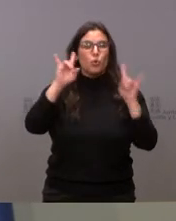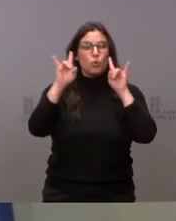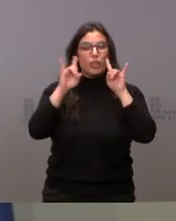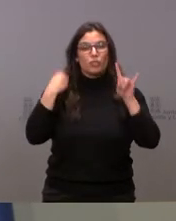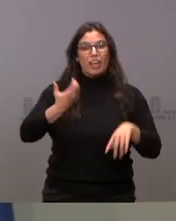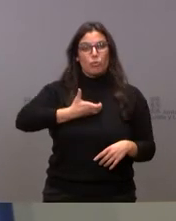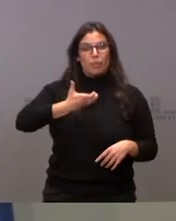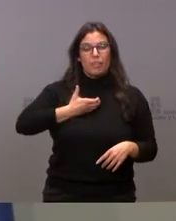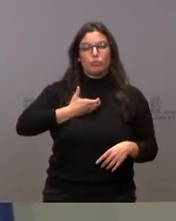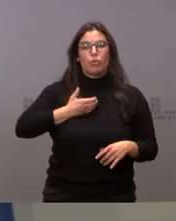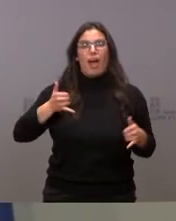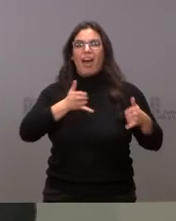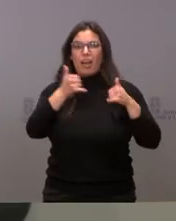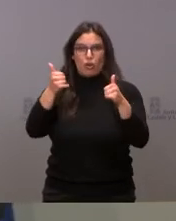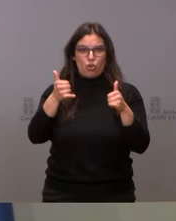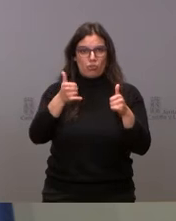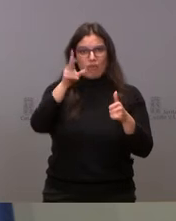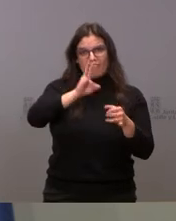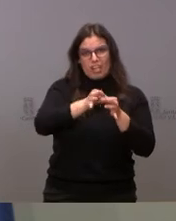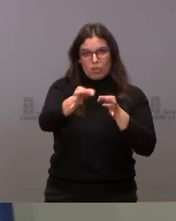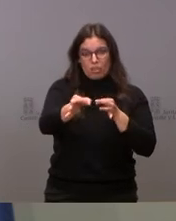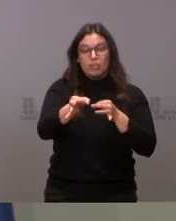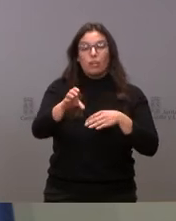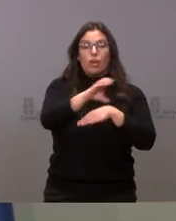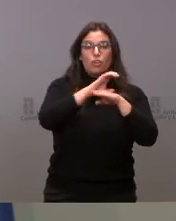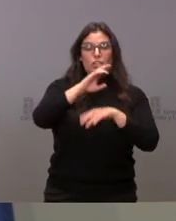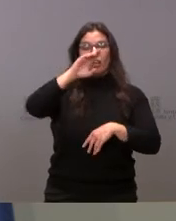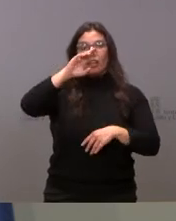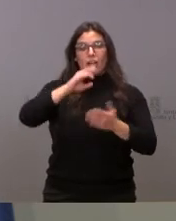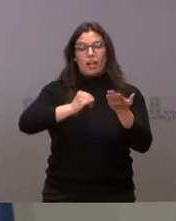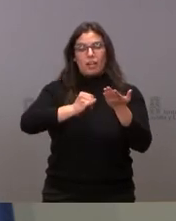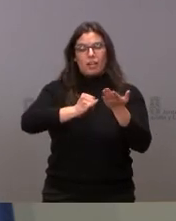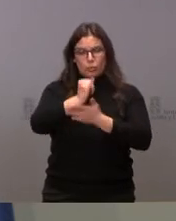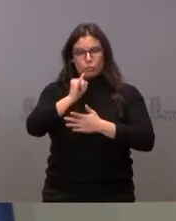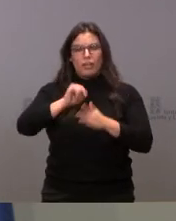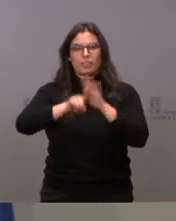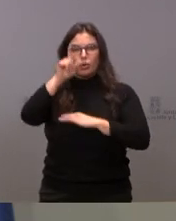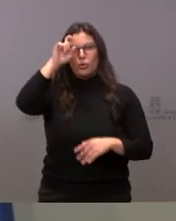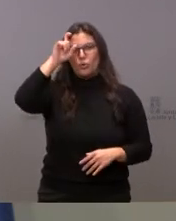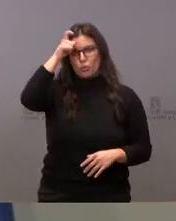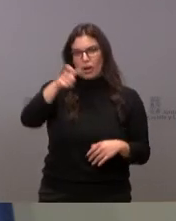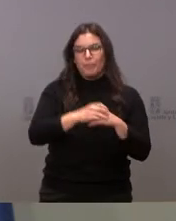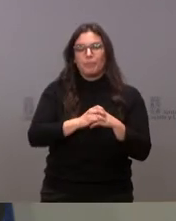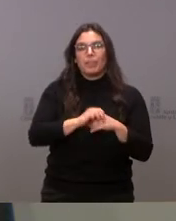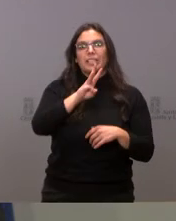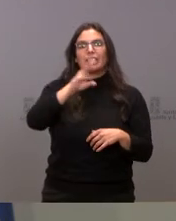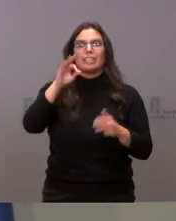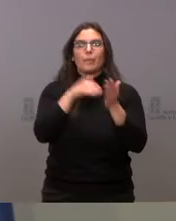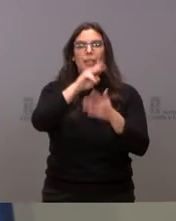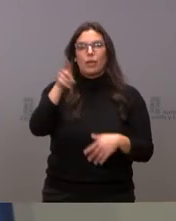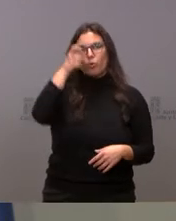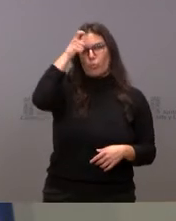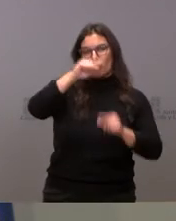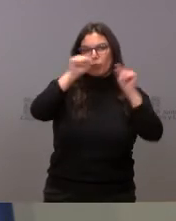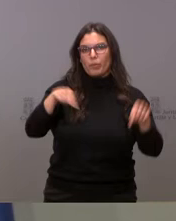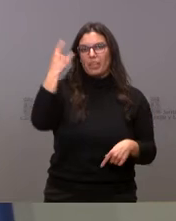en Valladolid. La Consejería de Agricultura, Desarrollo Rural, destina una subvención de 30.000 euros al municipio de Aldea del Obispo, en